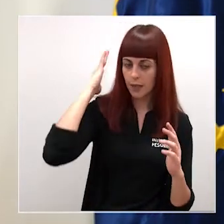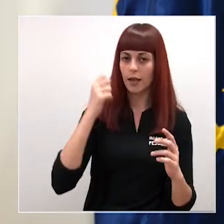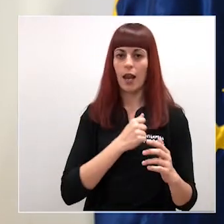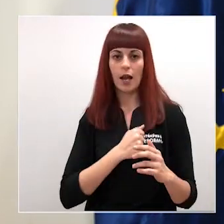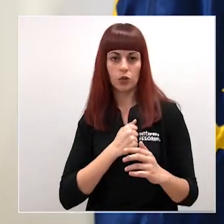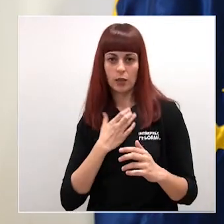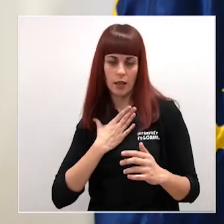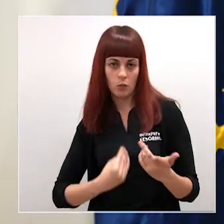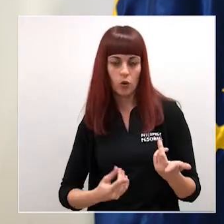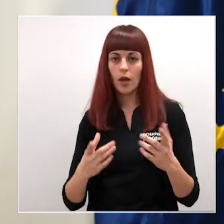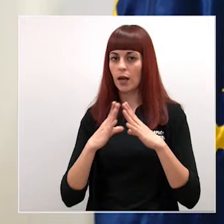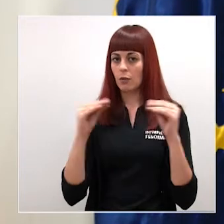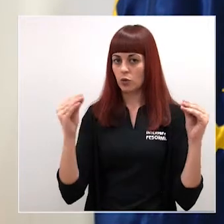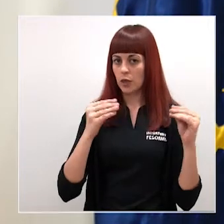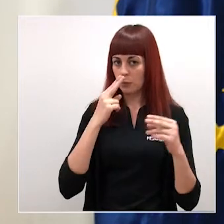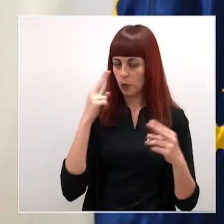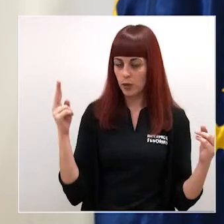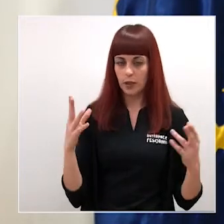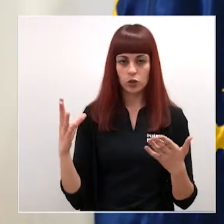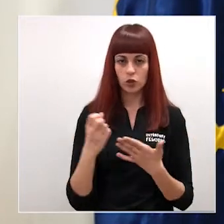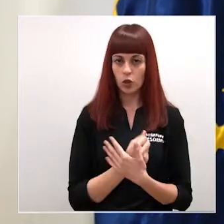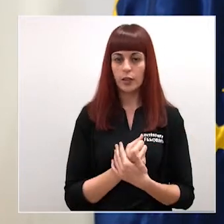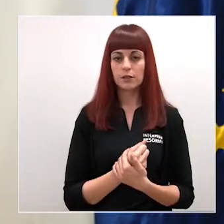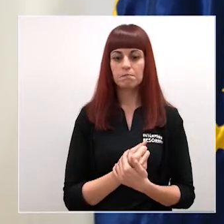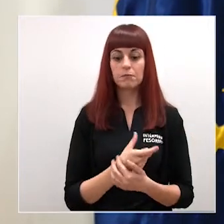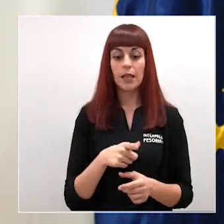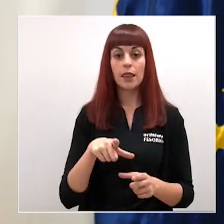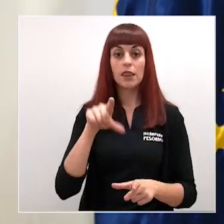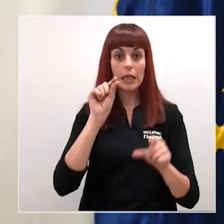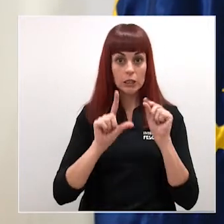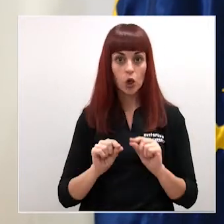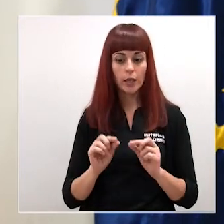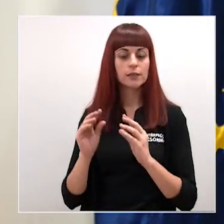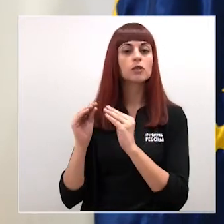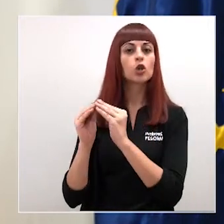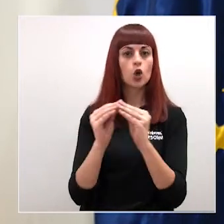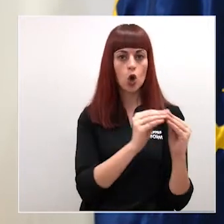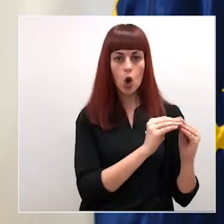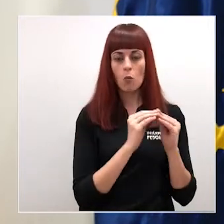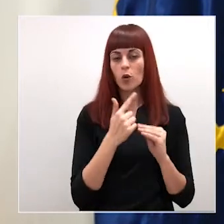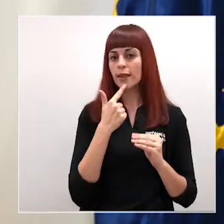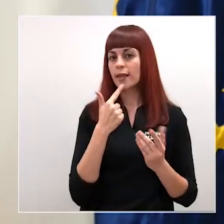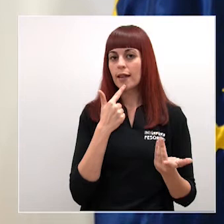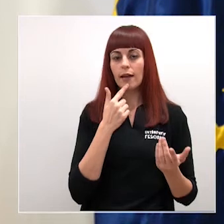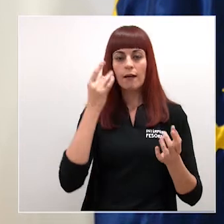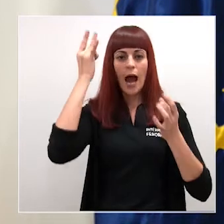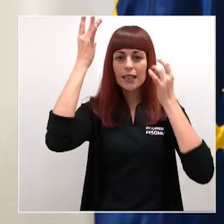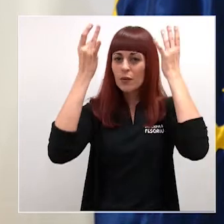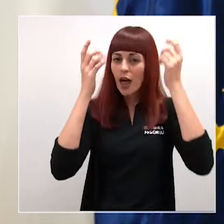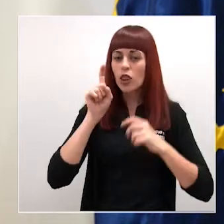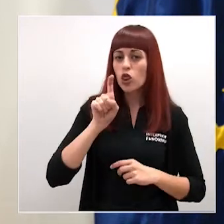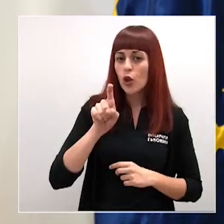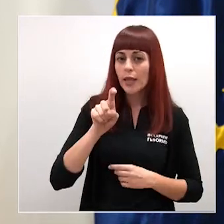de la UNED han habido distintas decisiones en común donde destacaría la suspensión de la actividad docente